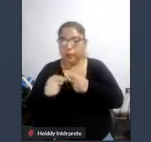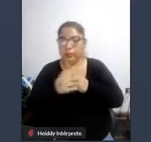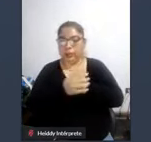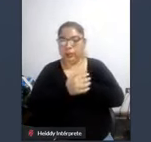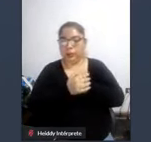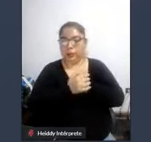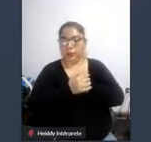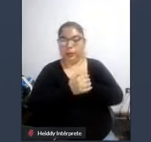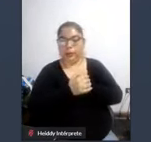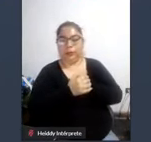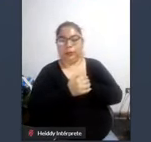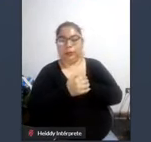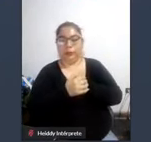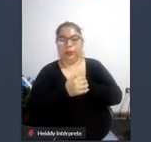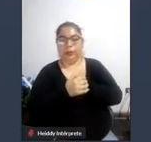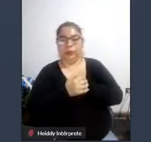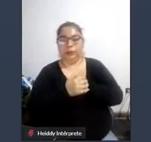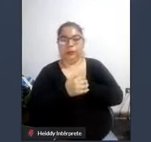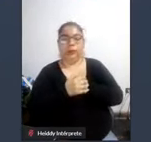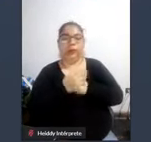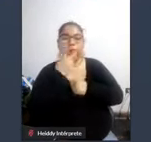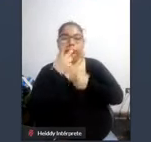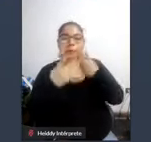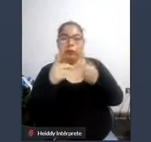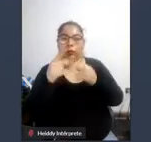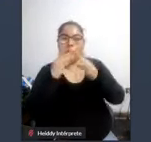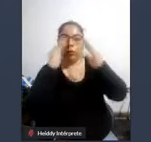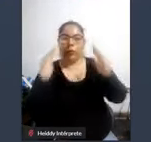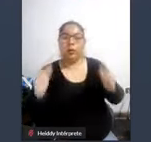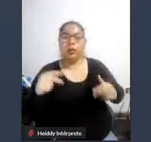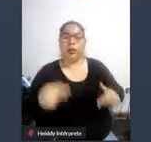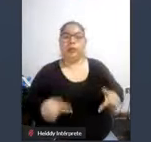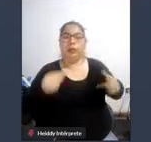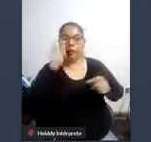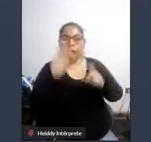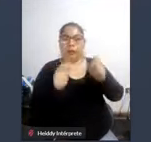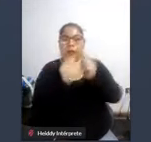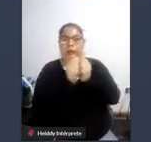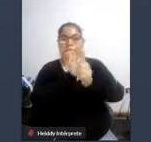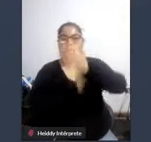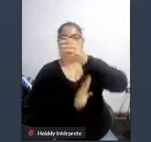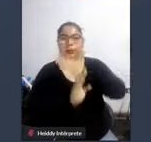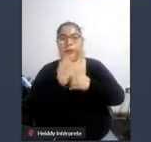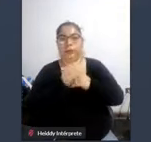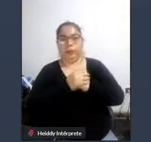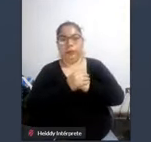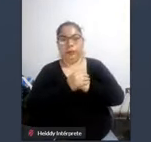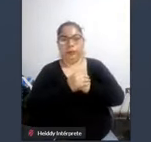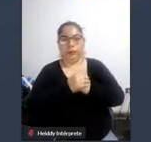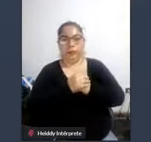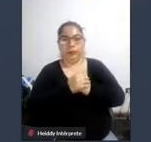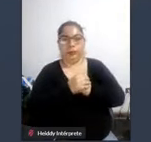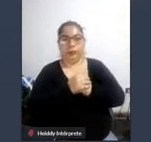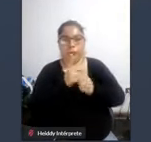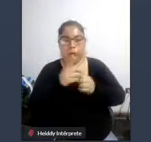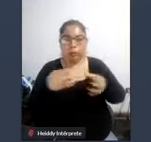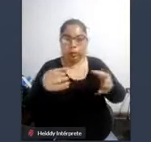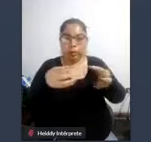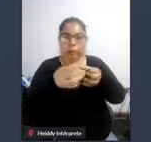tenemos identificado dónde viven las personas con discapacidad tendríamos que generar un equipo